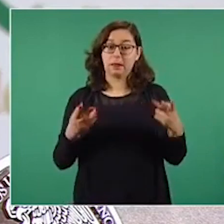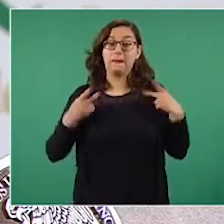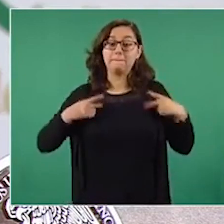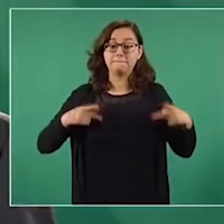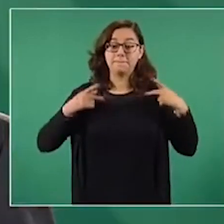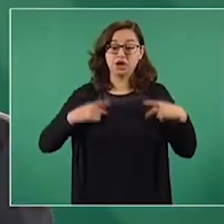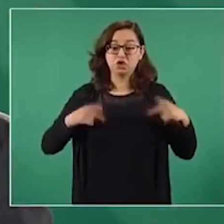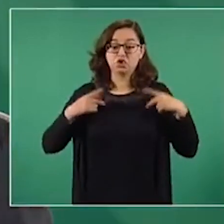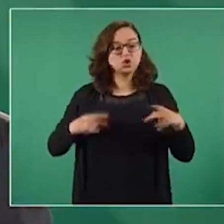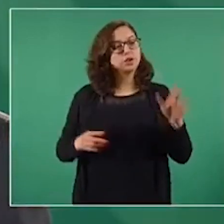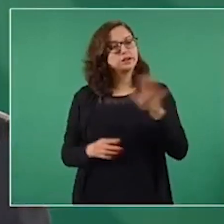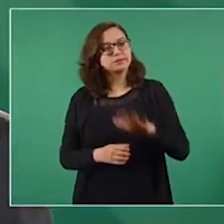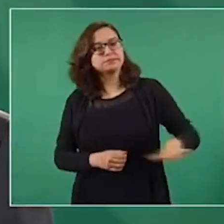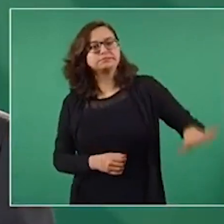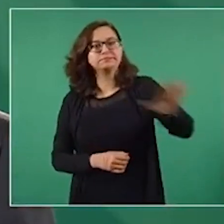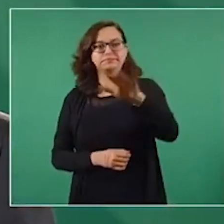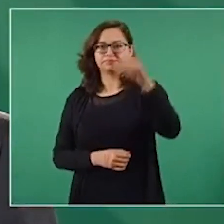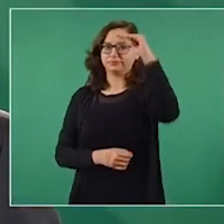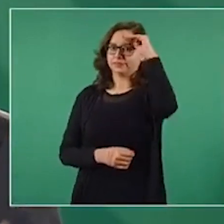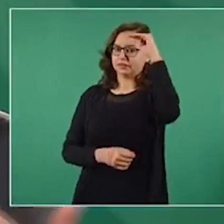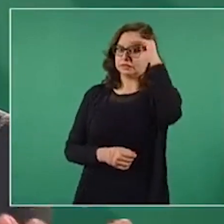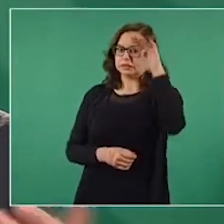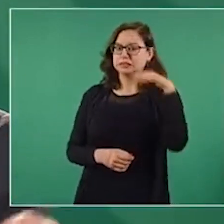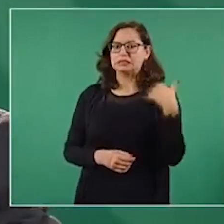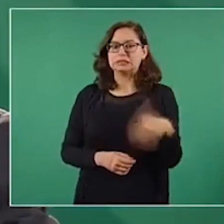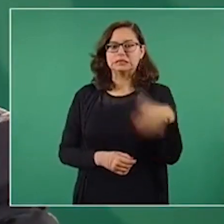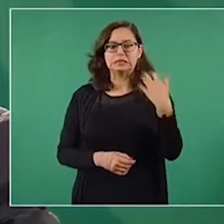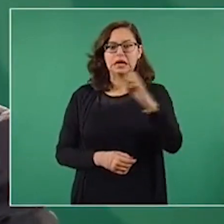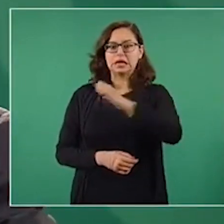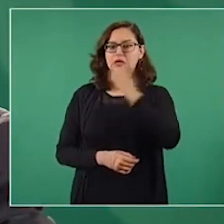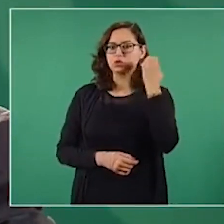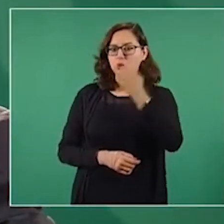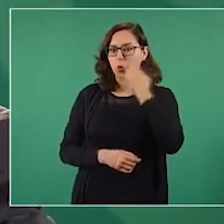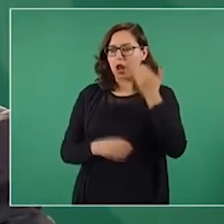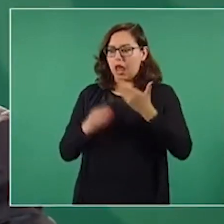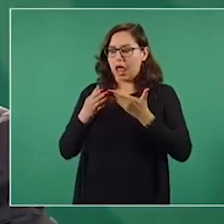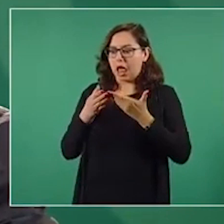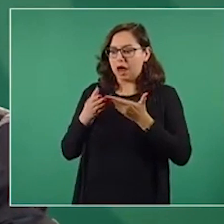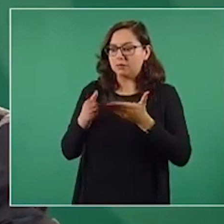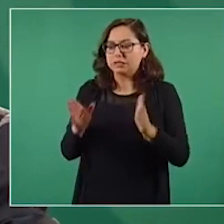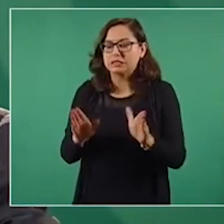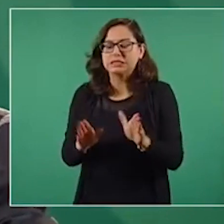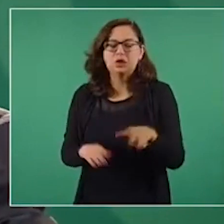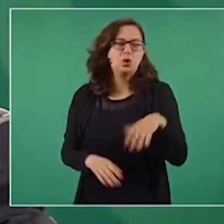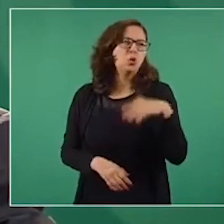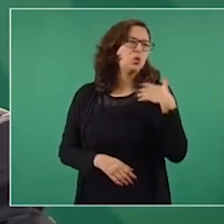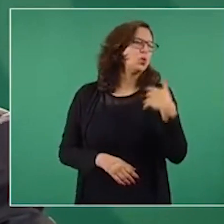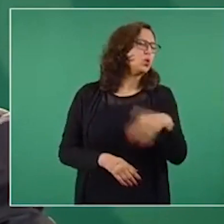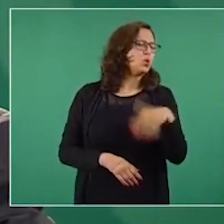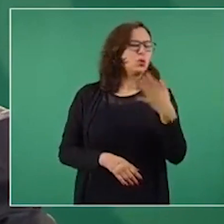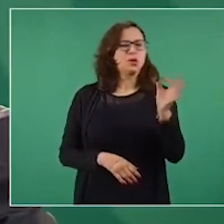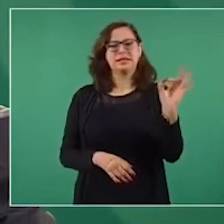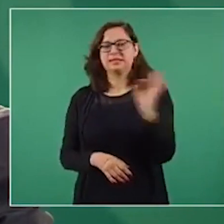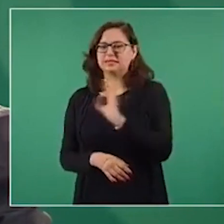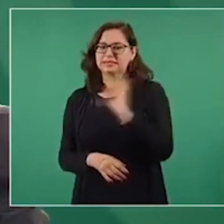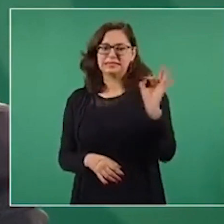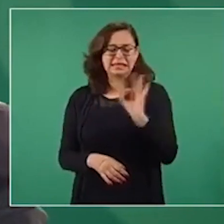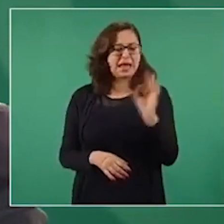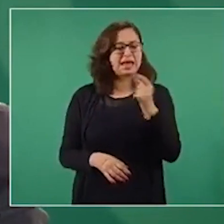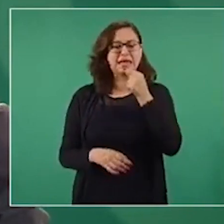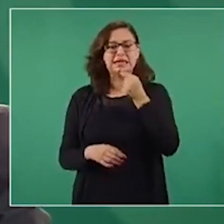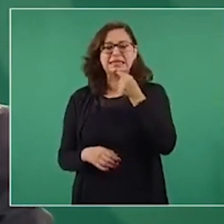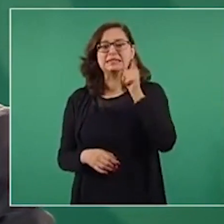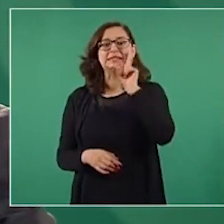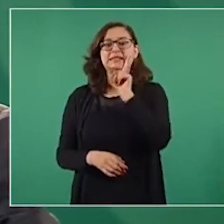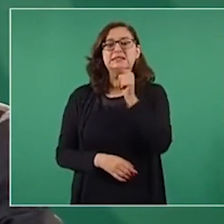que con la apertura de las escuelas surgiera la inquietud de que esto podría exponer a riesgo a las niñas,